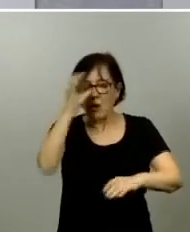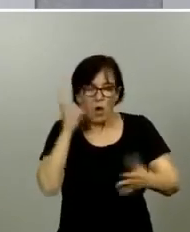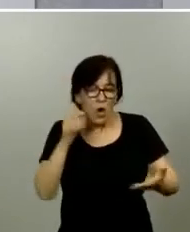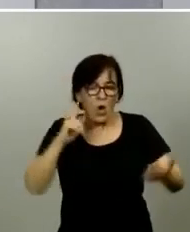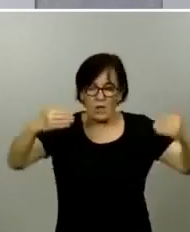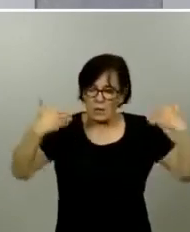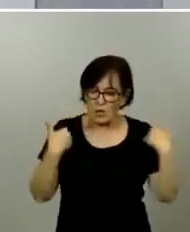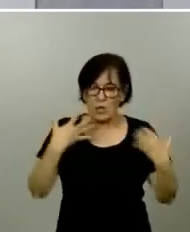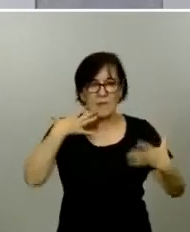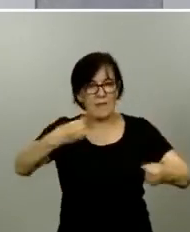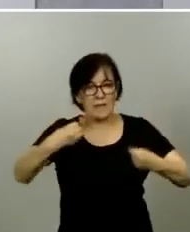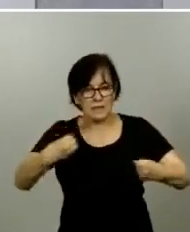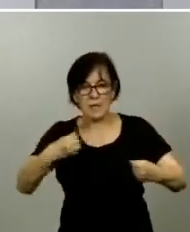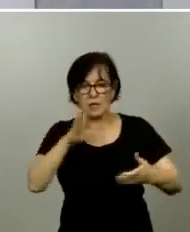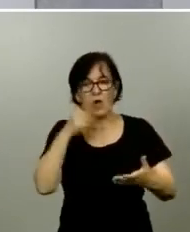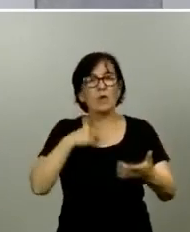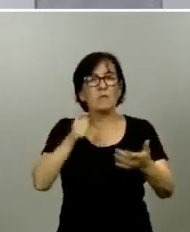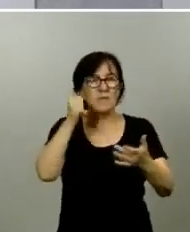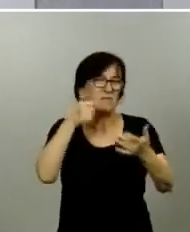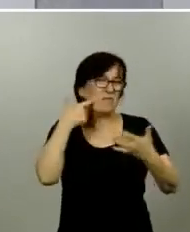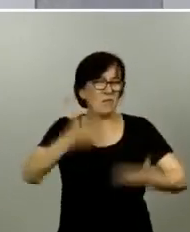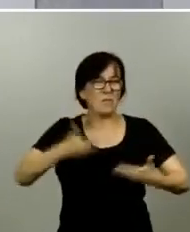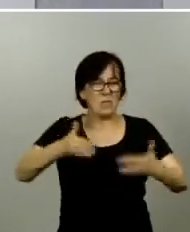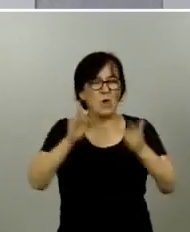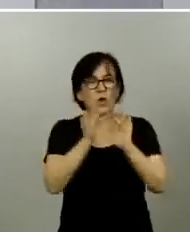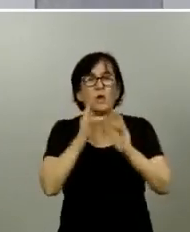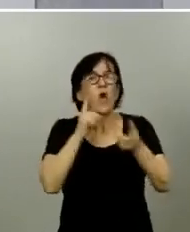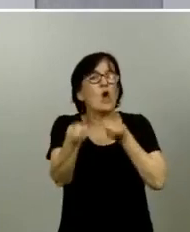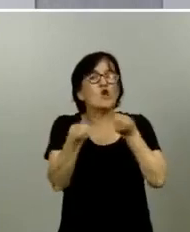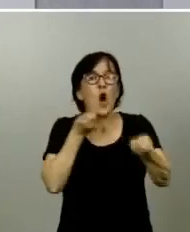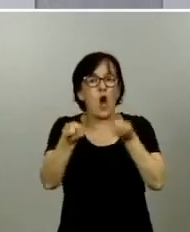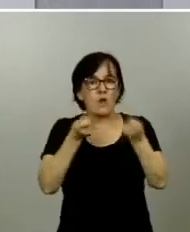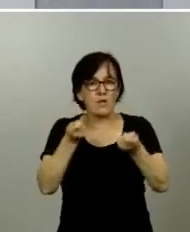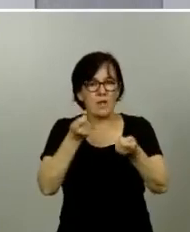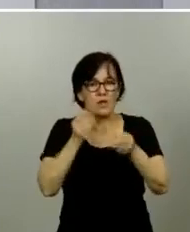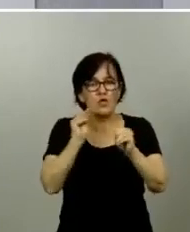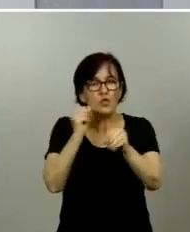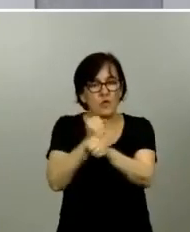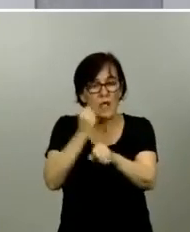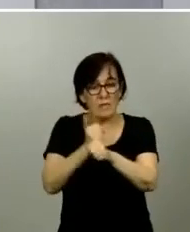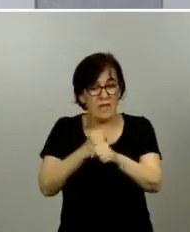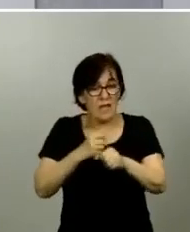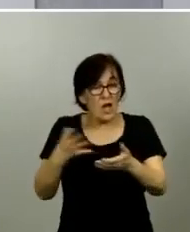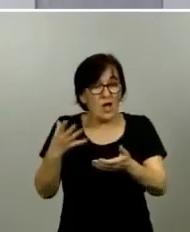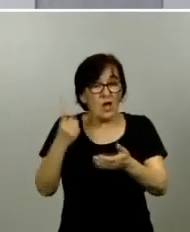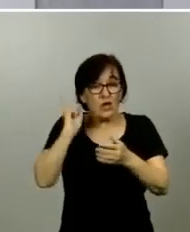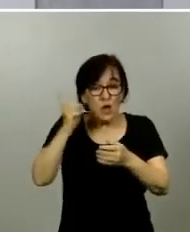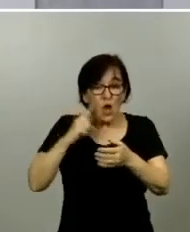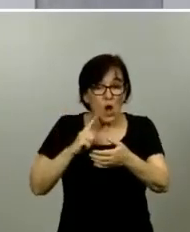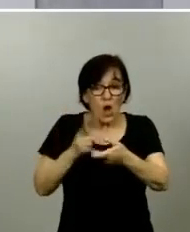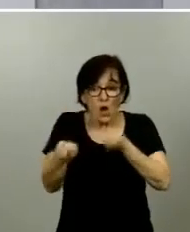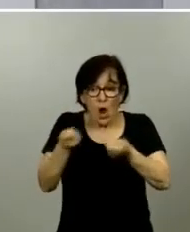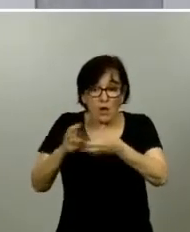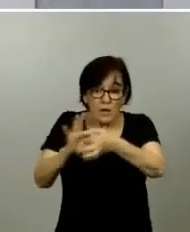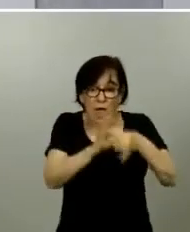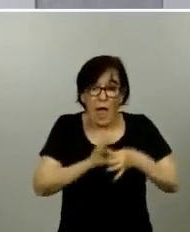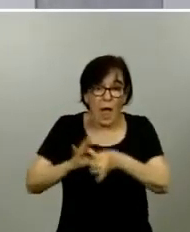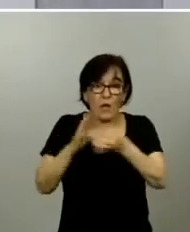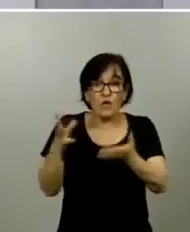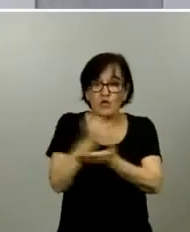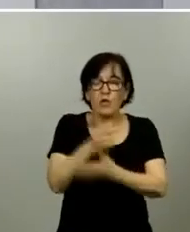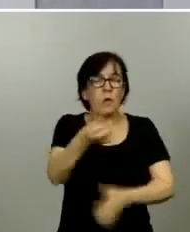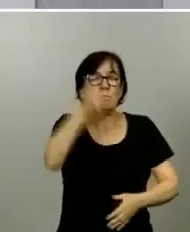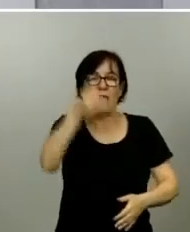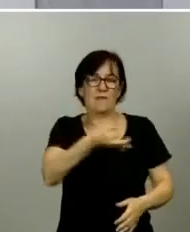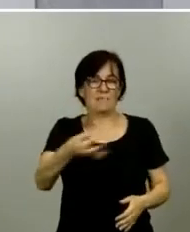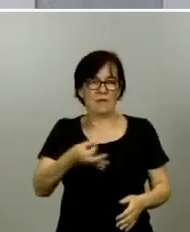con los que habitualmente tengan contacto y coordinen sus estrategias solamente si vamos coordinados seremos eficaces y al mismo tiempo que